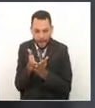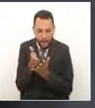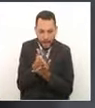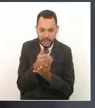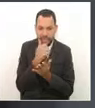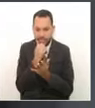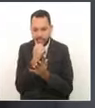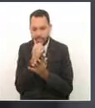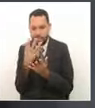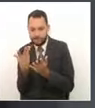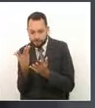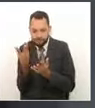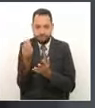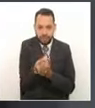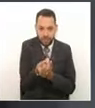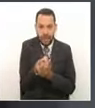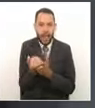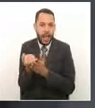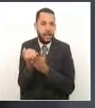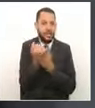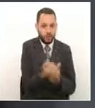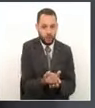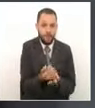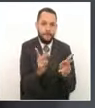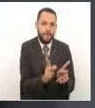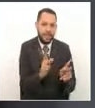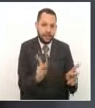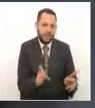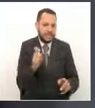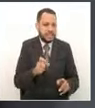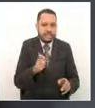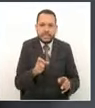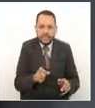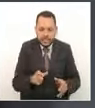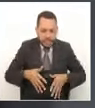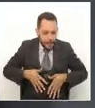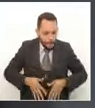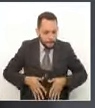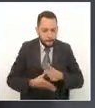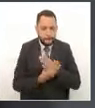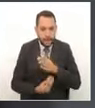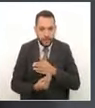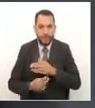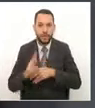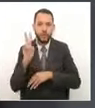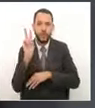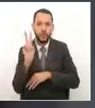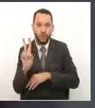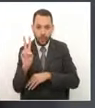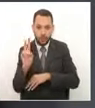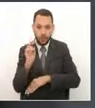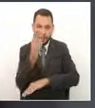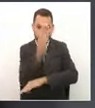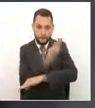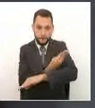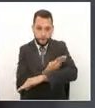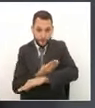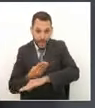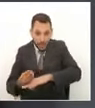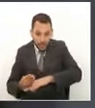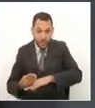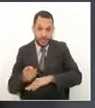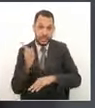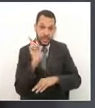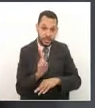fueron a engrosar esa línea, por eso de esos dos billones, cien mil, ciento seis mil millones que decía